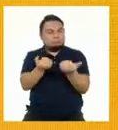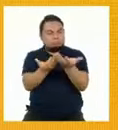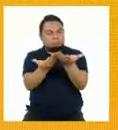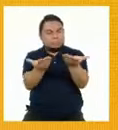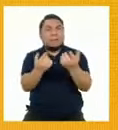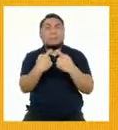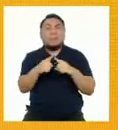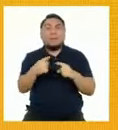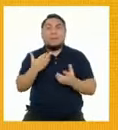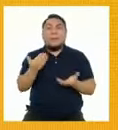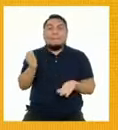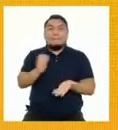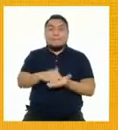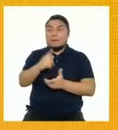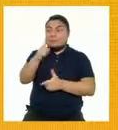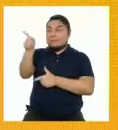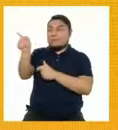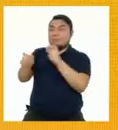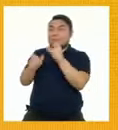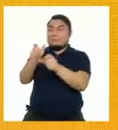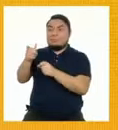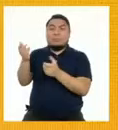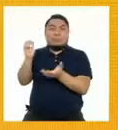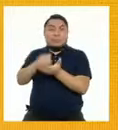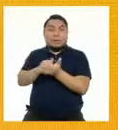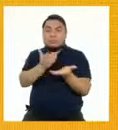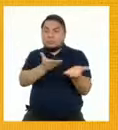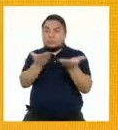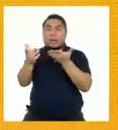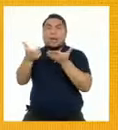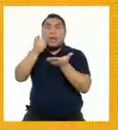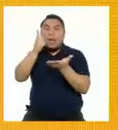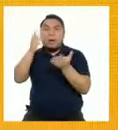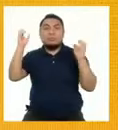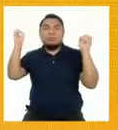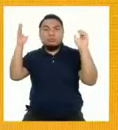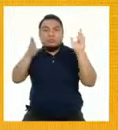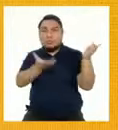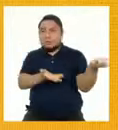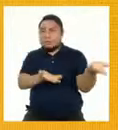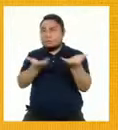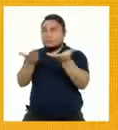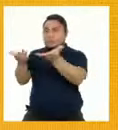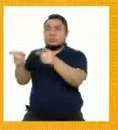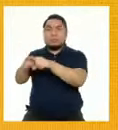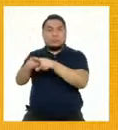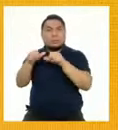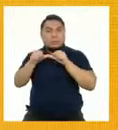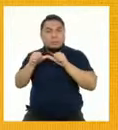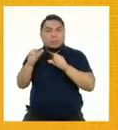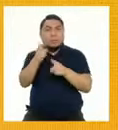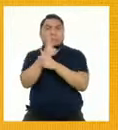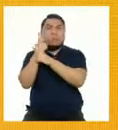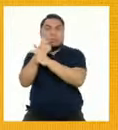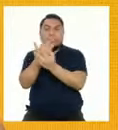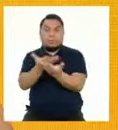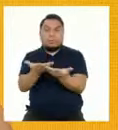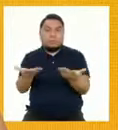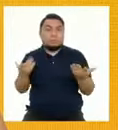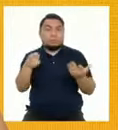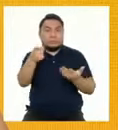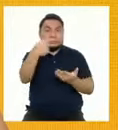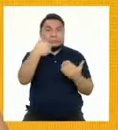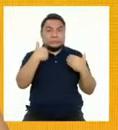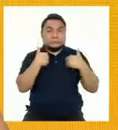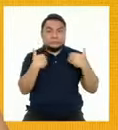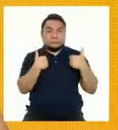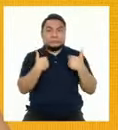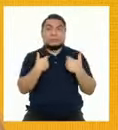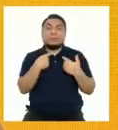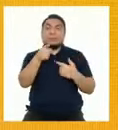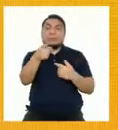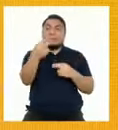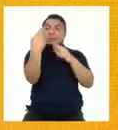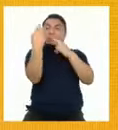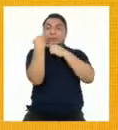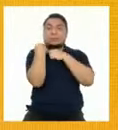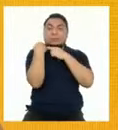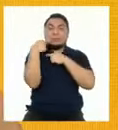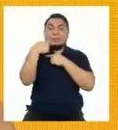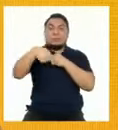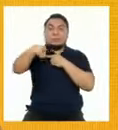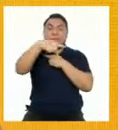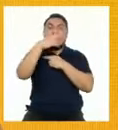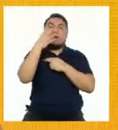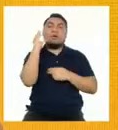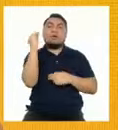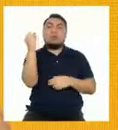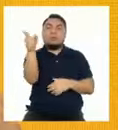más personas accedan a estos recursos básicos y, sobre todo, preservar los recursos que tenemos, esa no es solo la chamba de